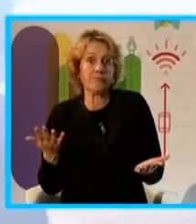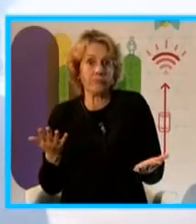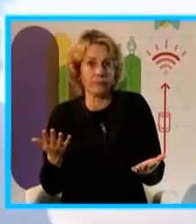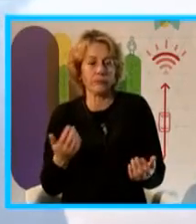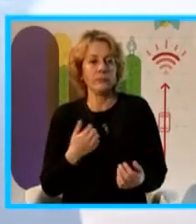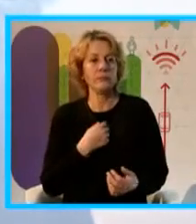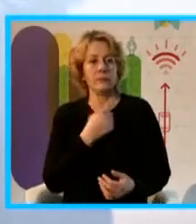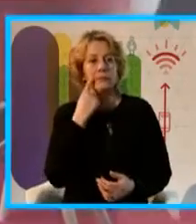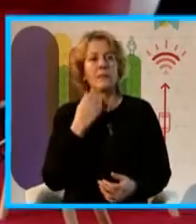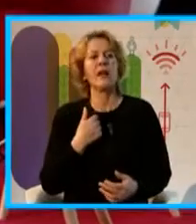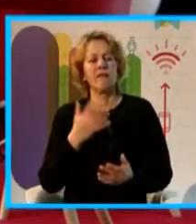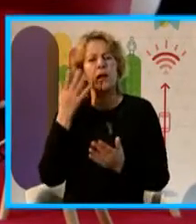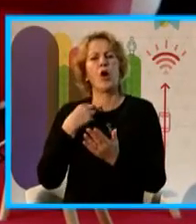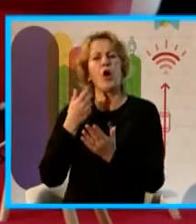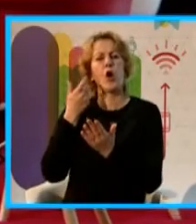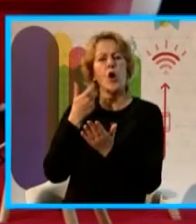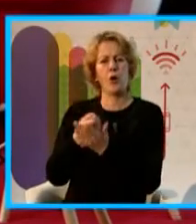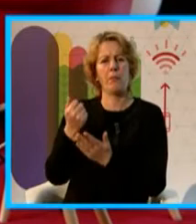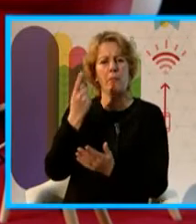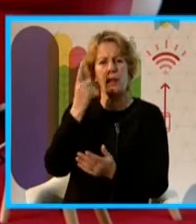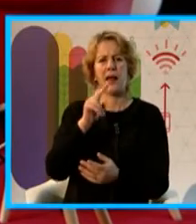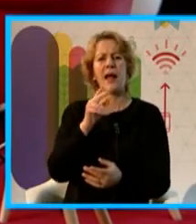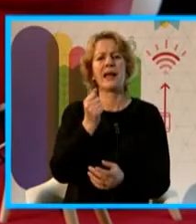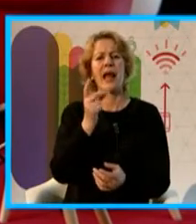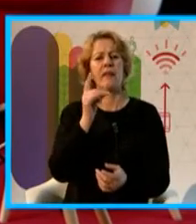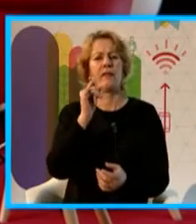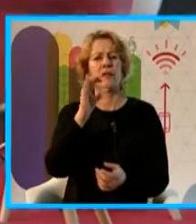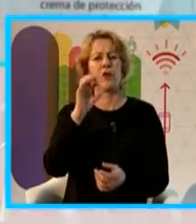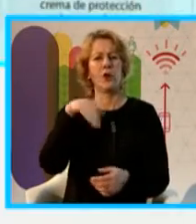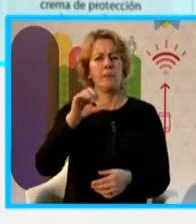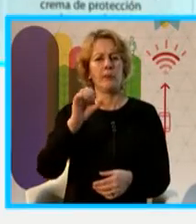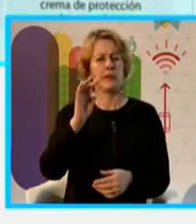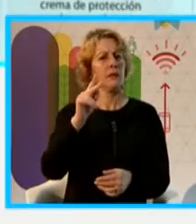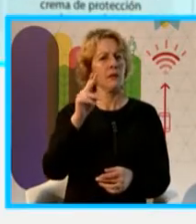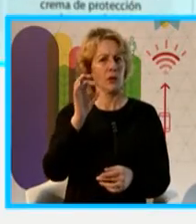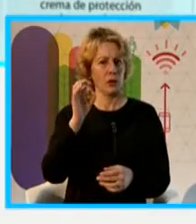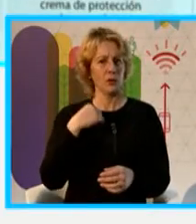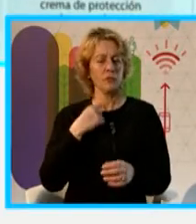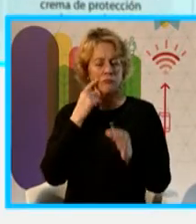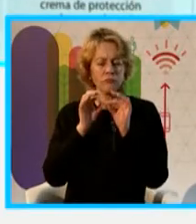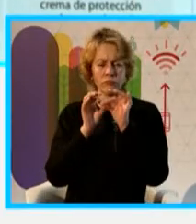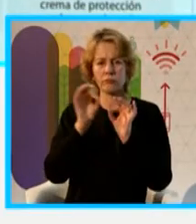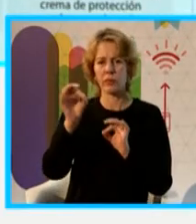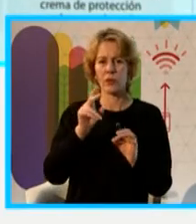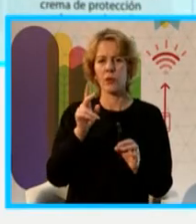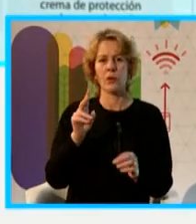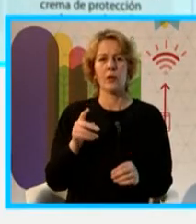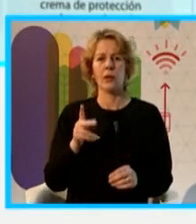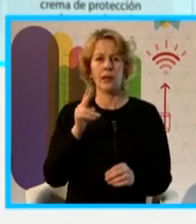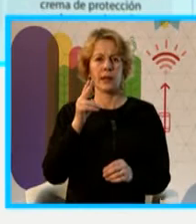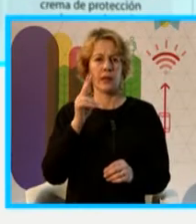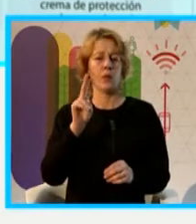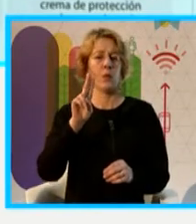vamos a comprar un radiómetro y medimos cuál es el impacto de la radiación ultravioleta hoy en Montevideo.